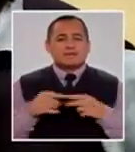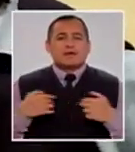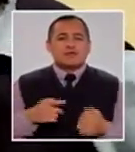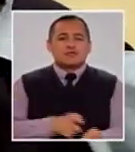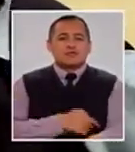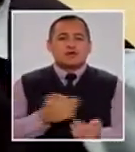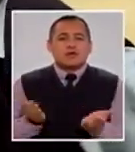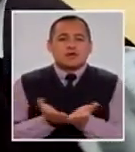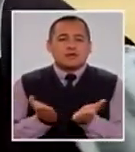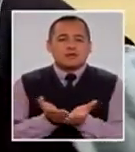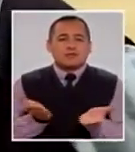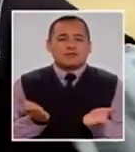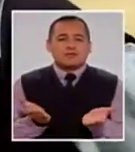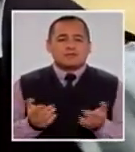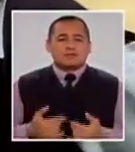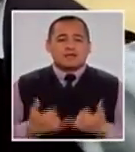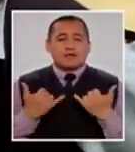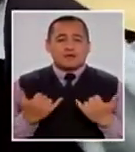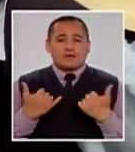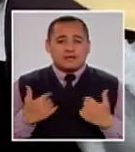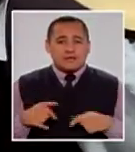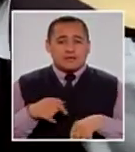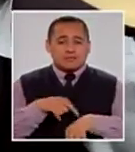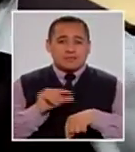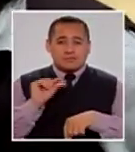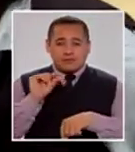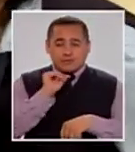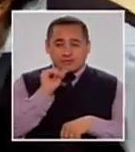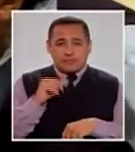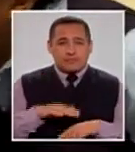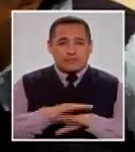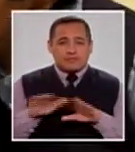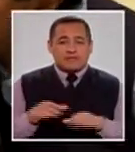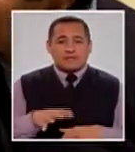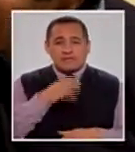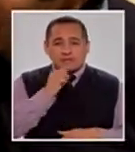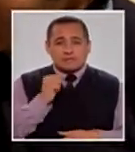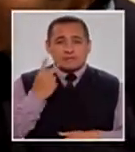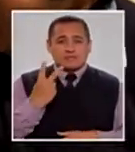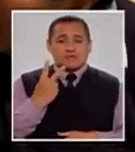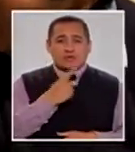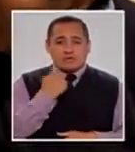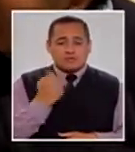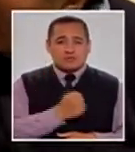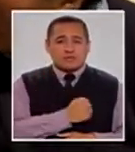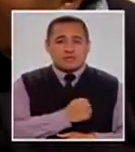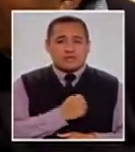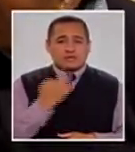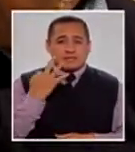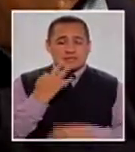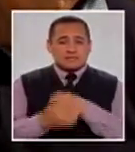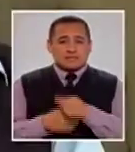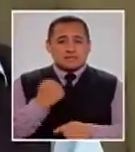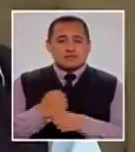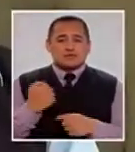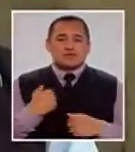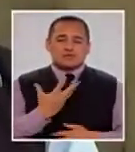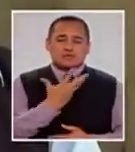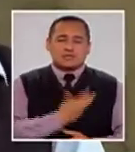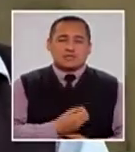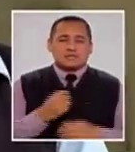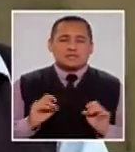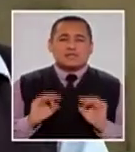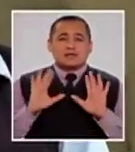hasta me he acostumbrado en el colegio. Y ahora que estamos terminando, ya casi ya estamos hace un año, hasta tres años, ya estoy